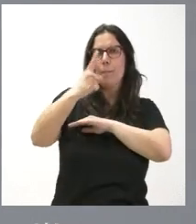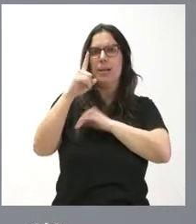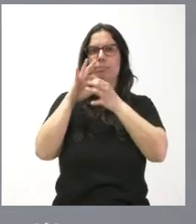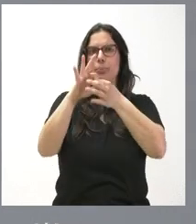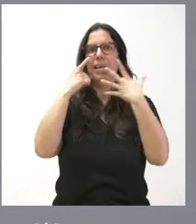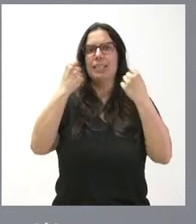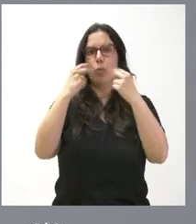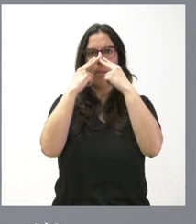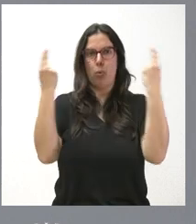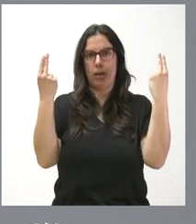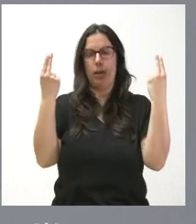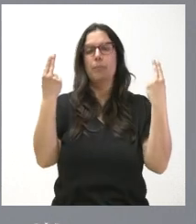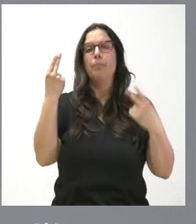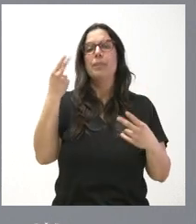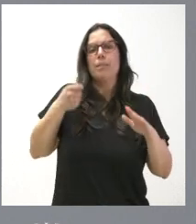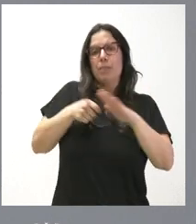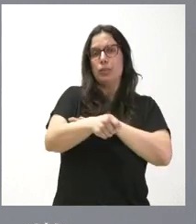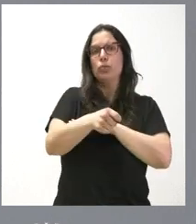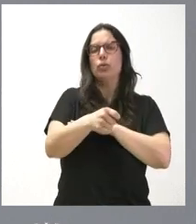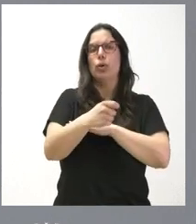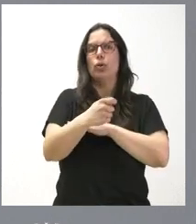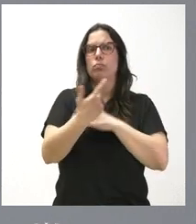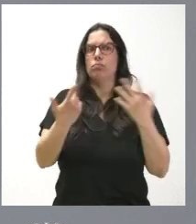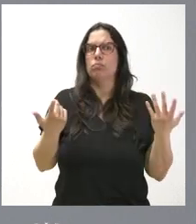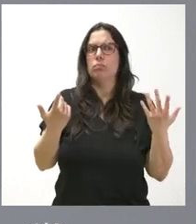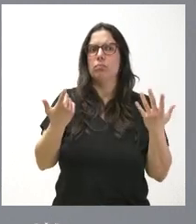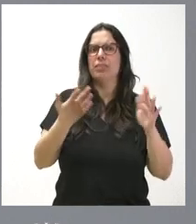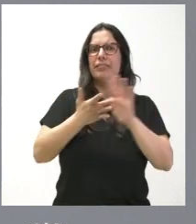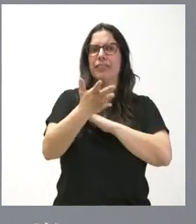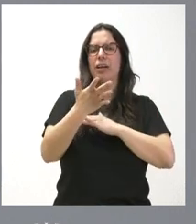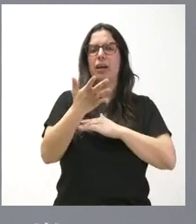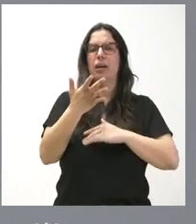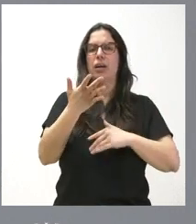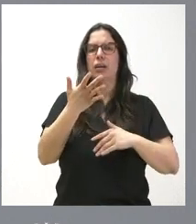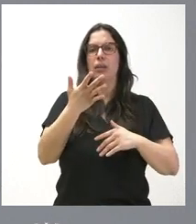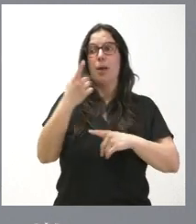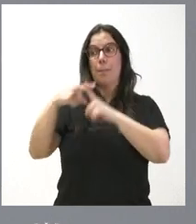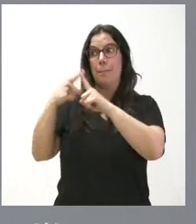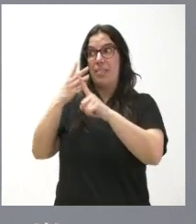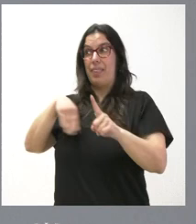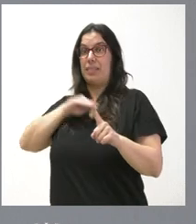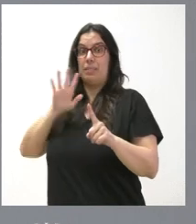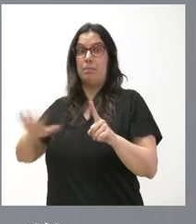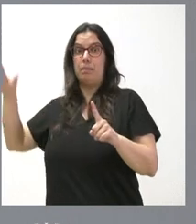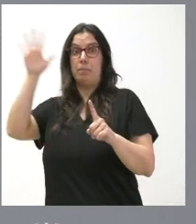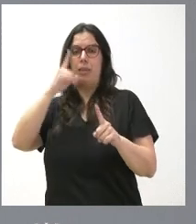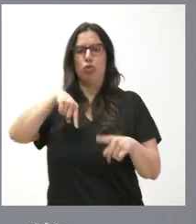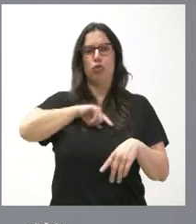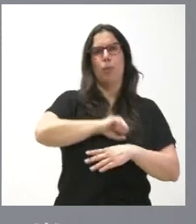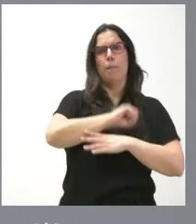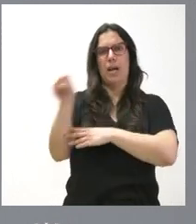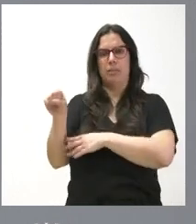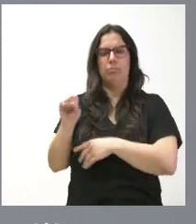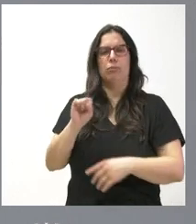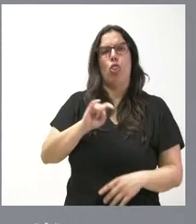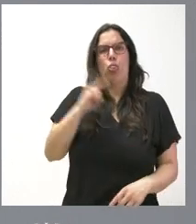y una inversión que está más del doble por encima de la media. El 2,5% de todos los